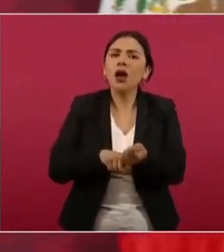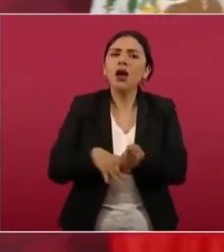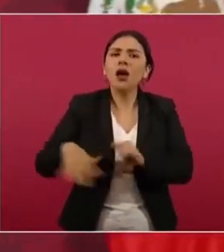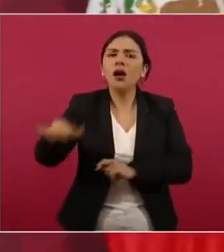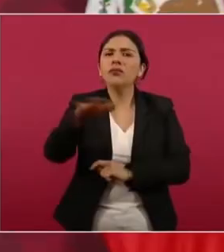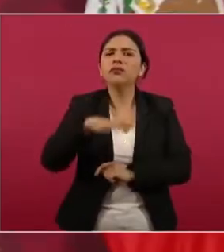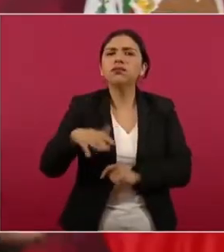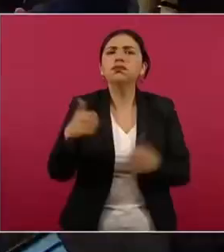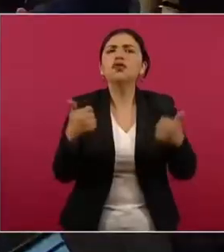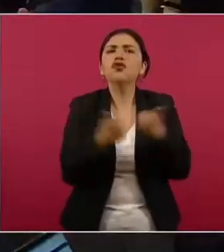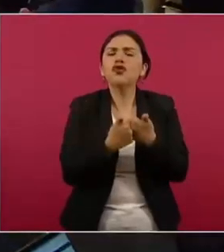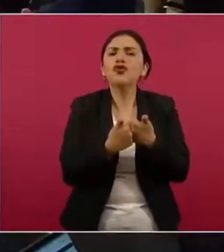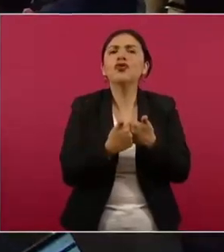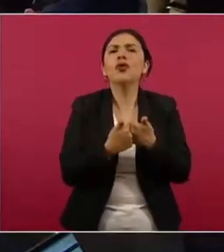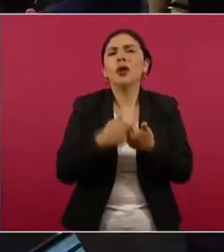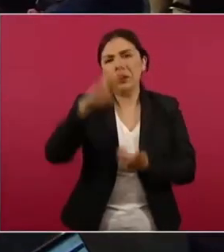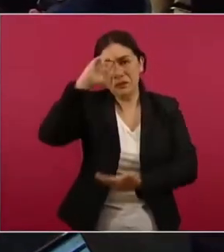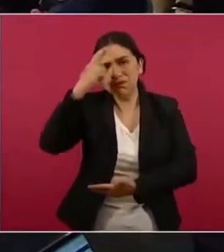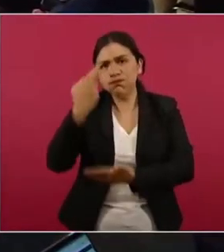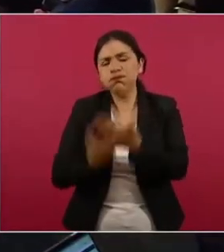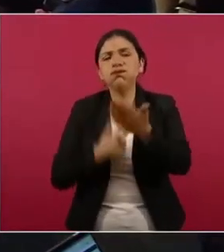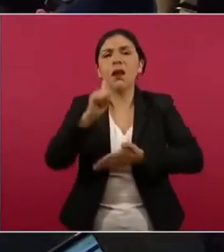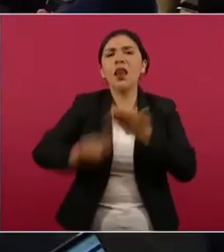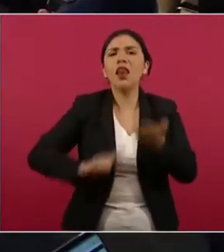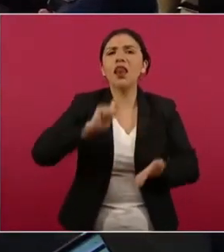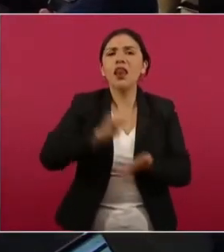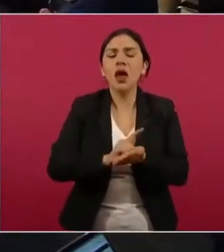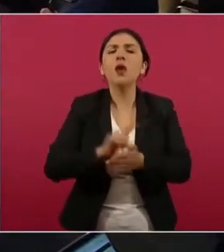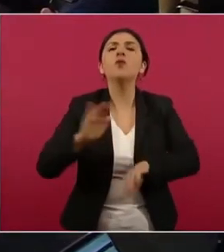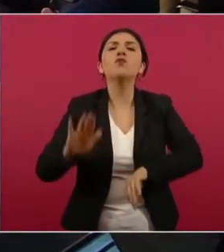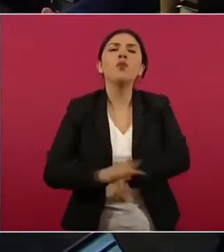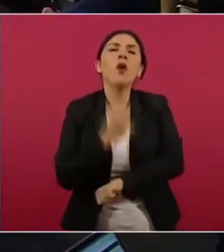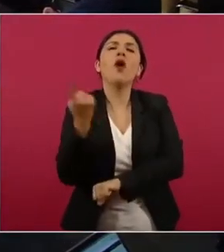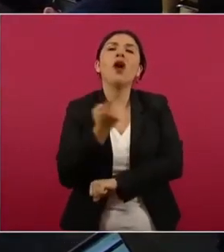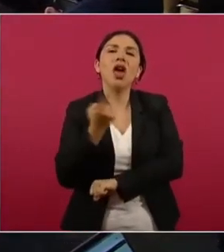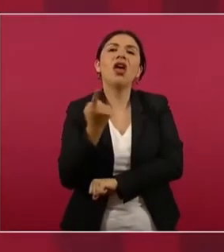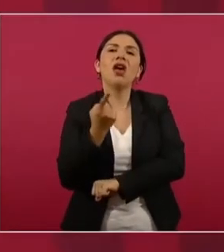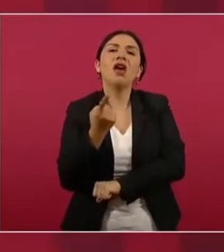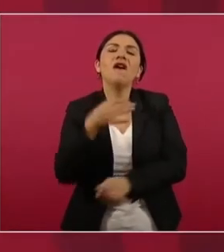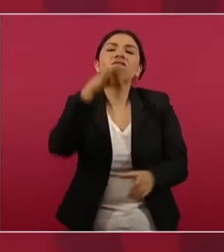falta de legitimidad por el fraude electoral.